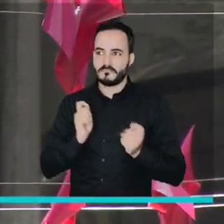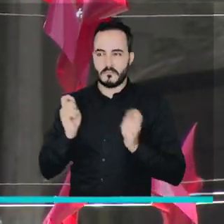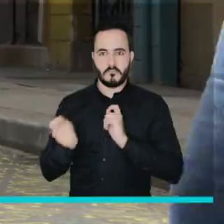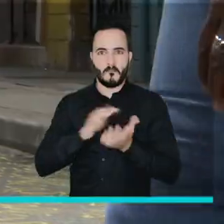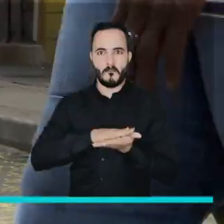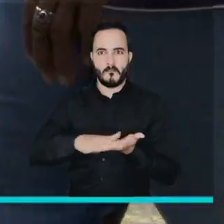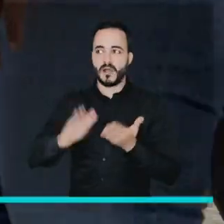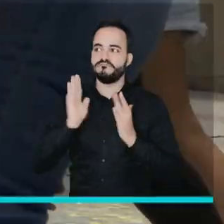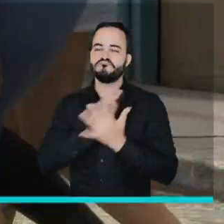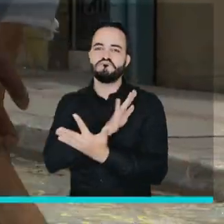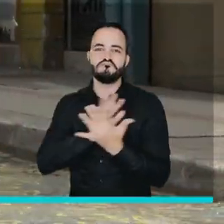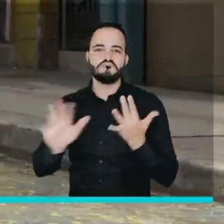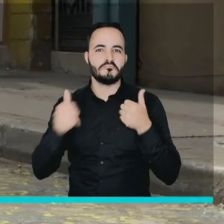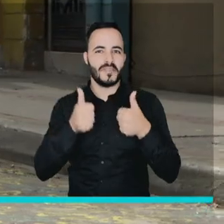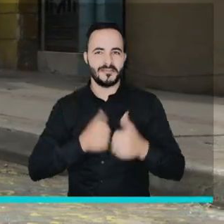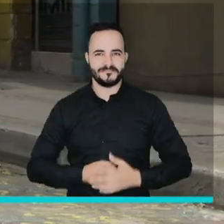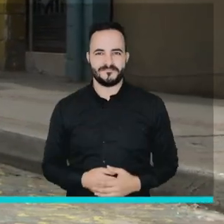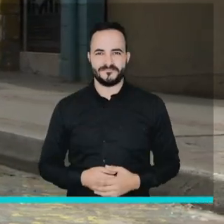vehículos.